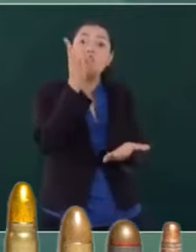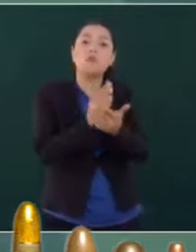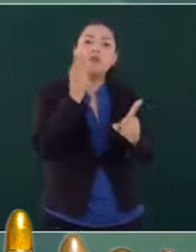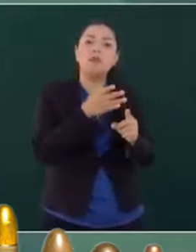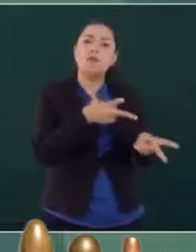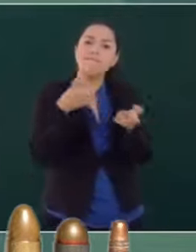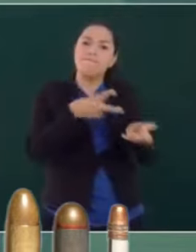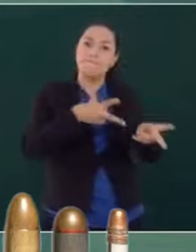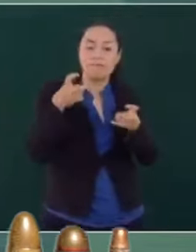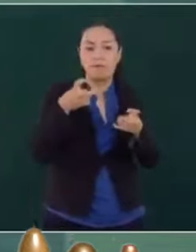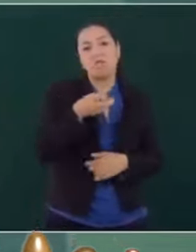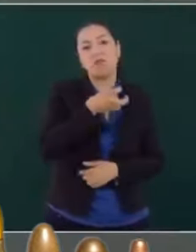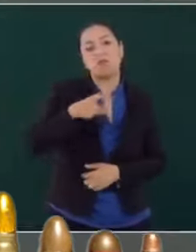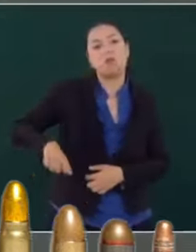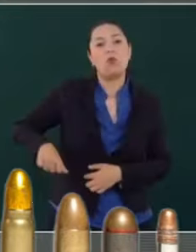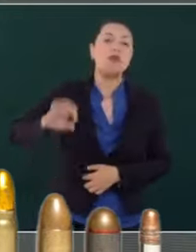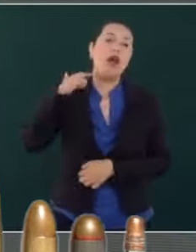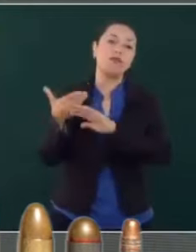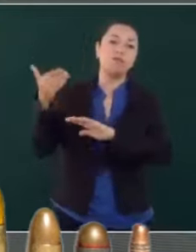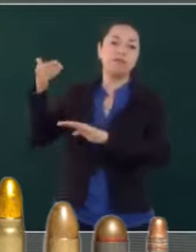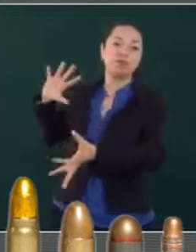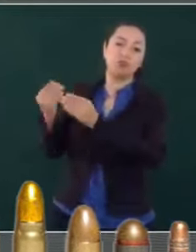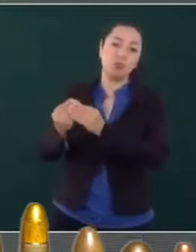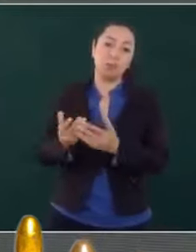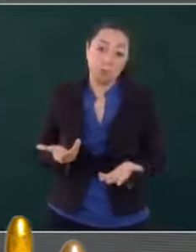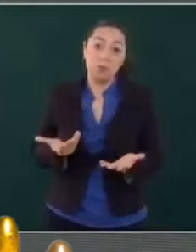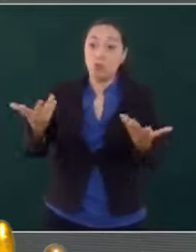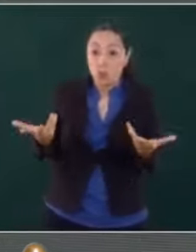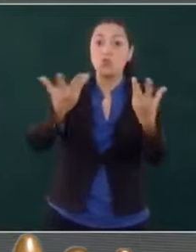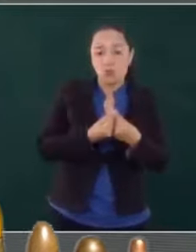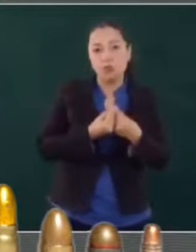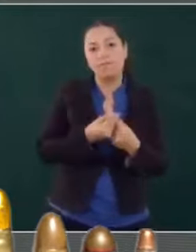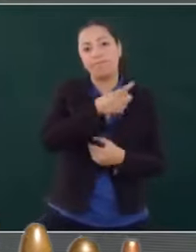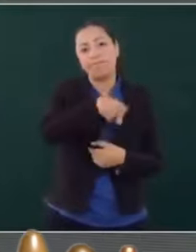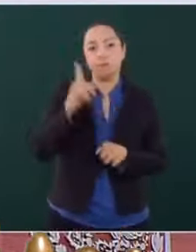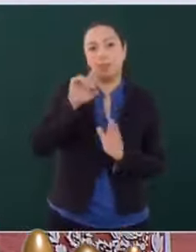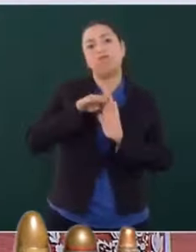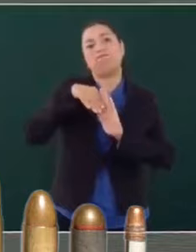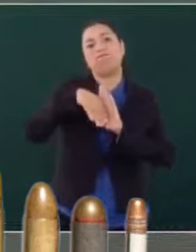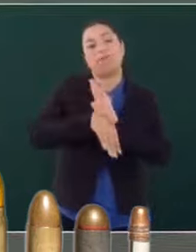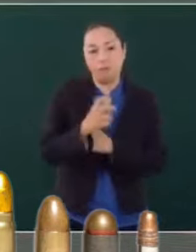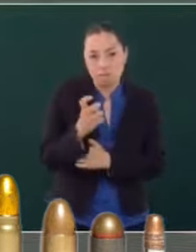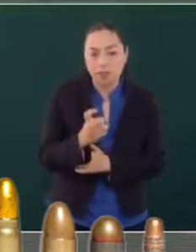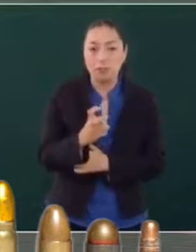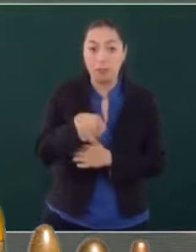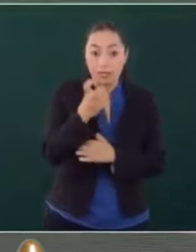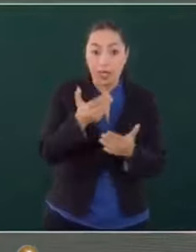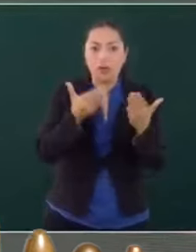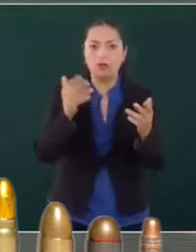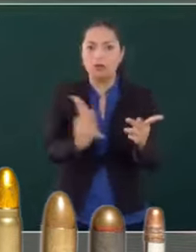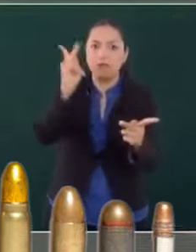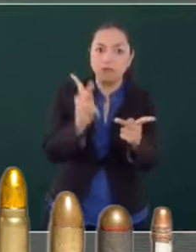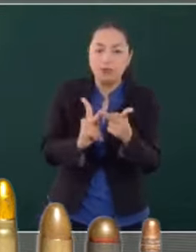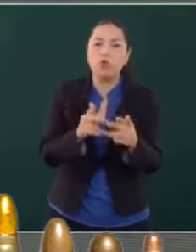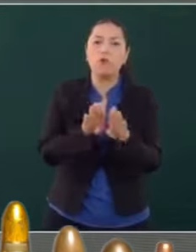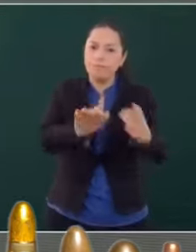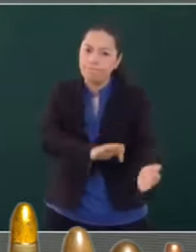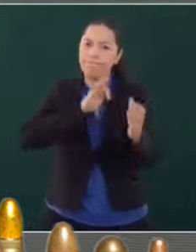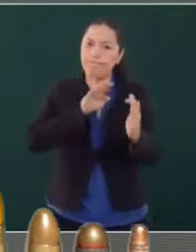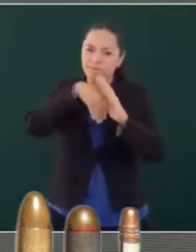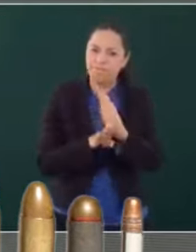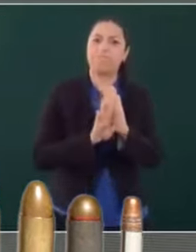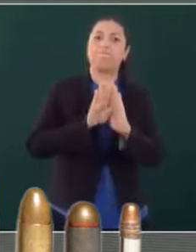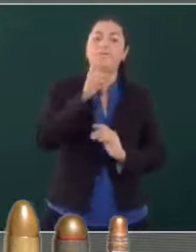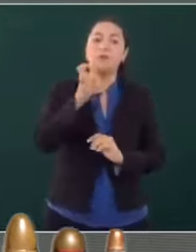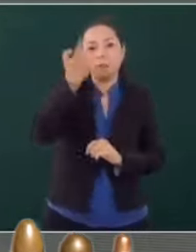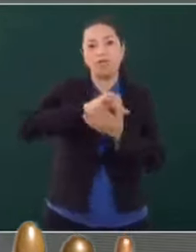los gobiernos anteriores, junto con la oligarquía. Por eso fue acertado enfrentar esa decadencia con